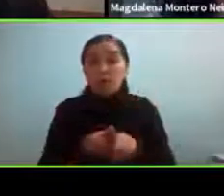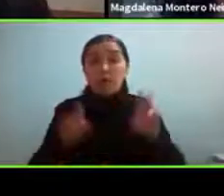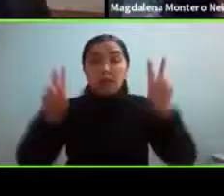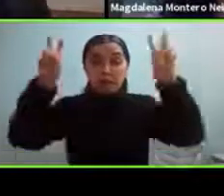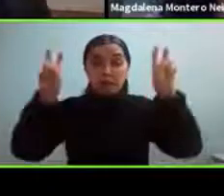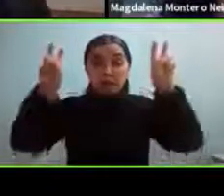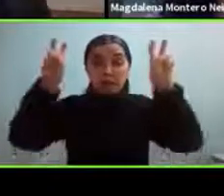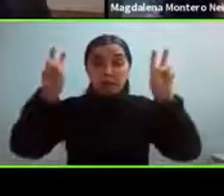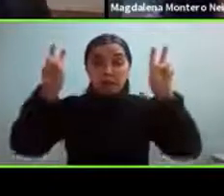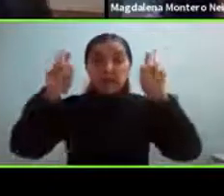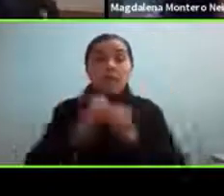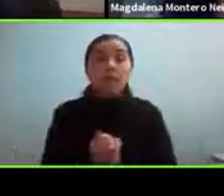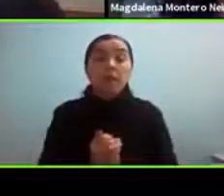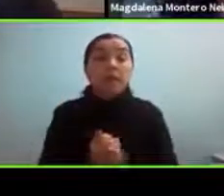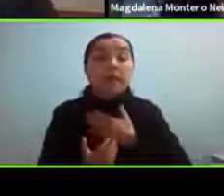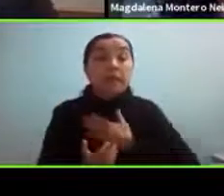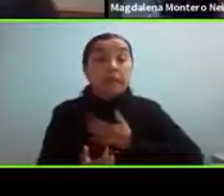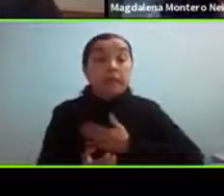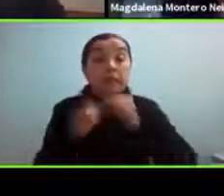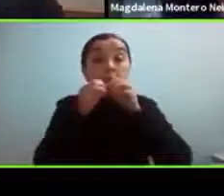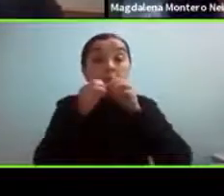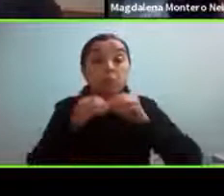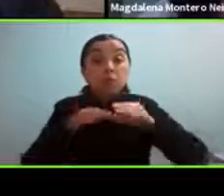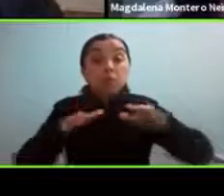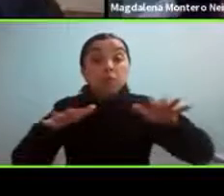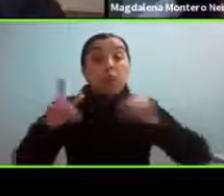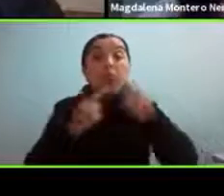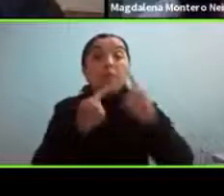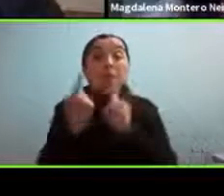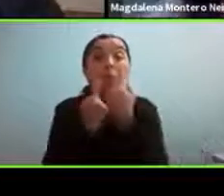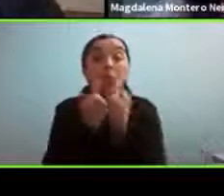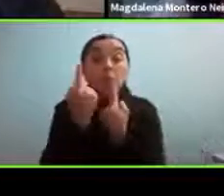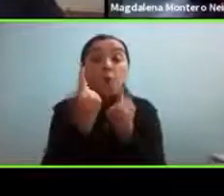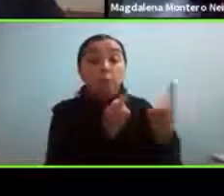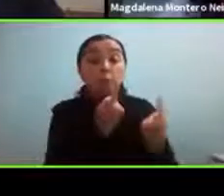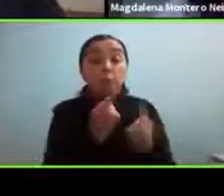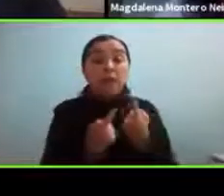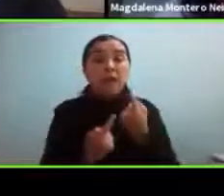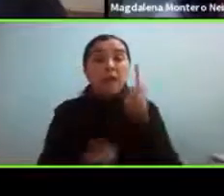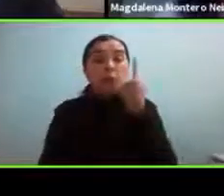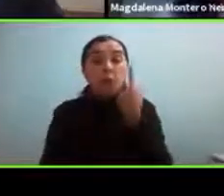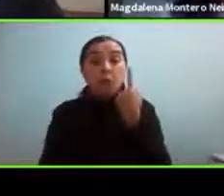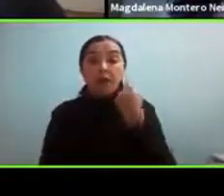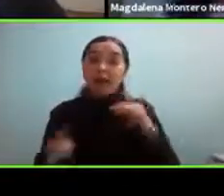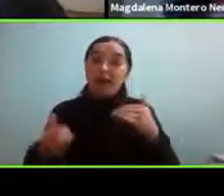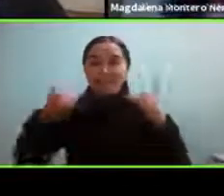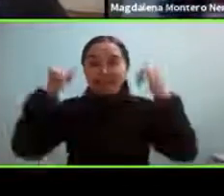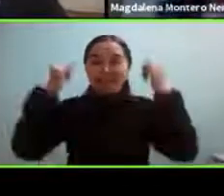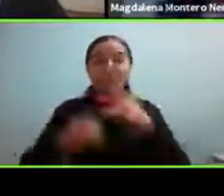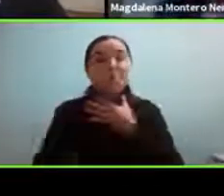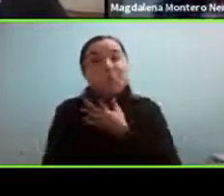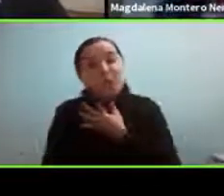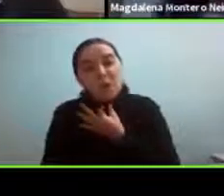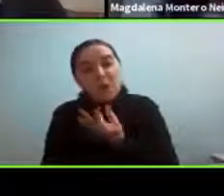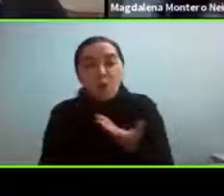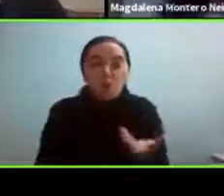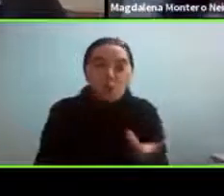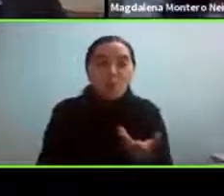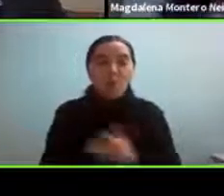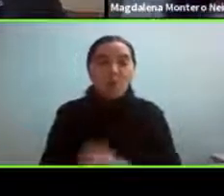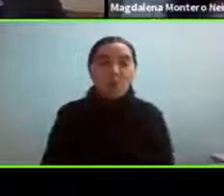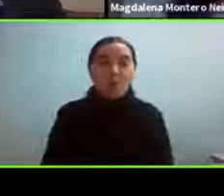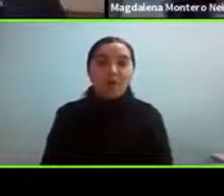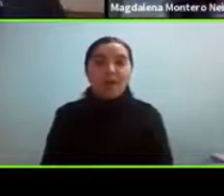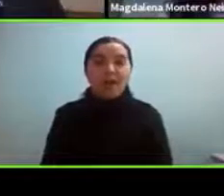les quiero empezar a transmitir algunas de las preguntas que hay hay una que está muy entretenida y que me gustó porque a alguien le